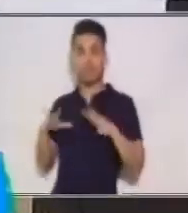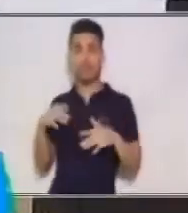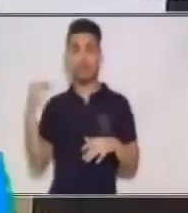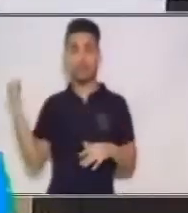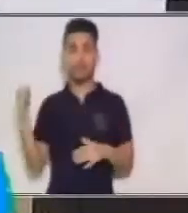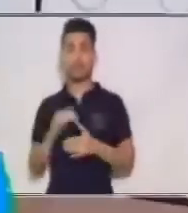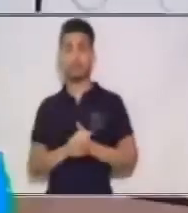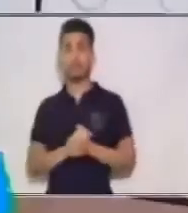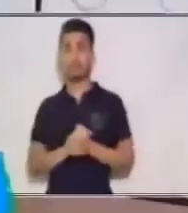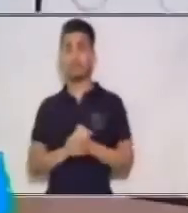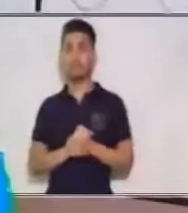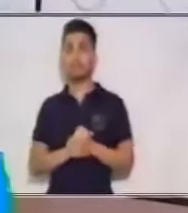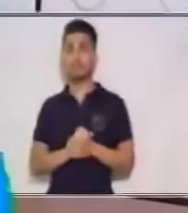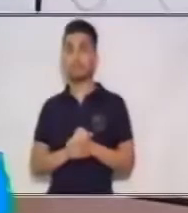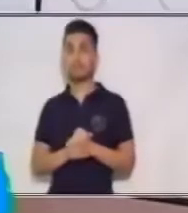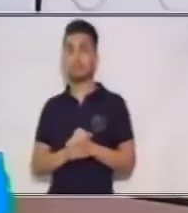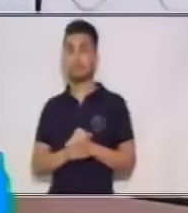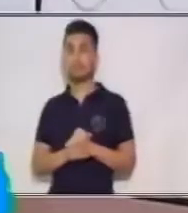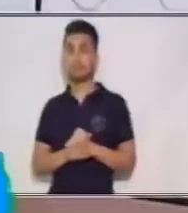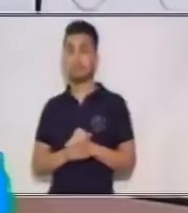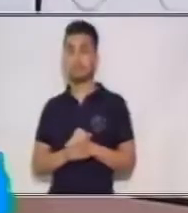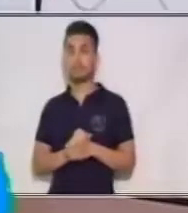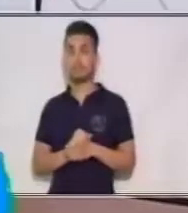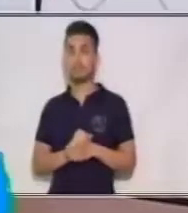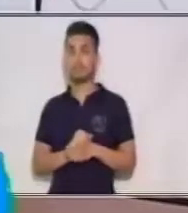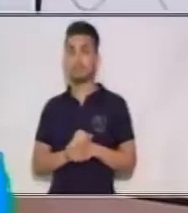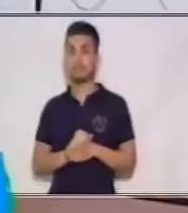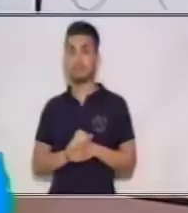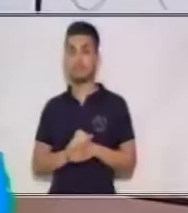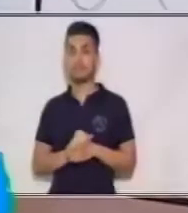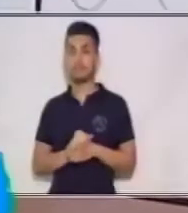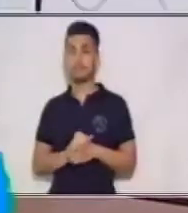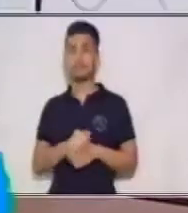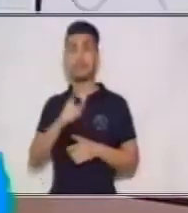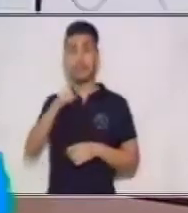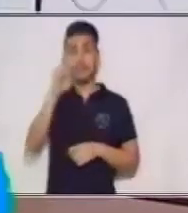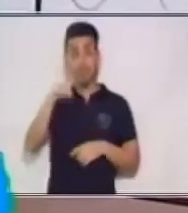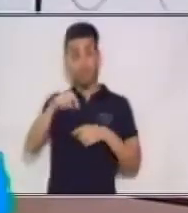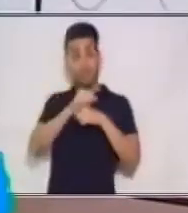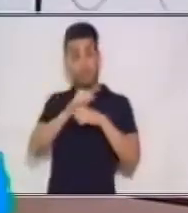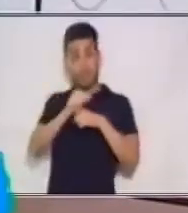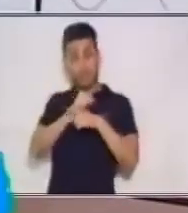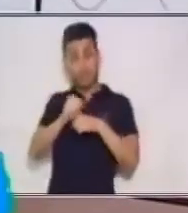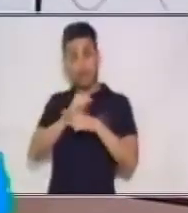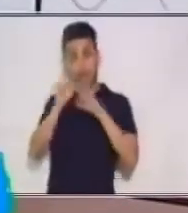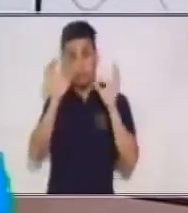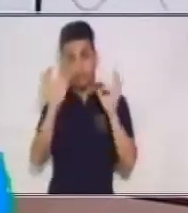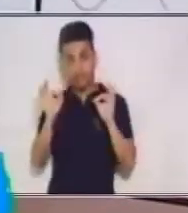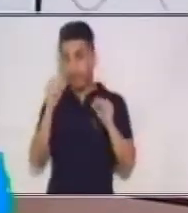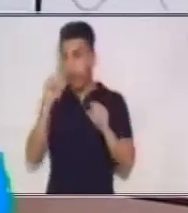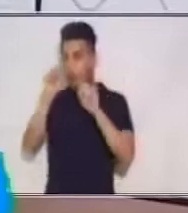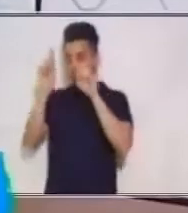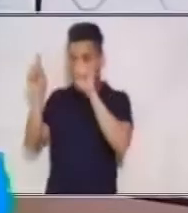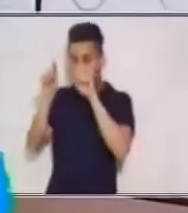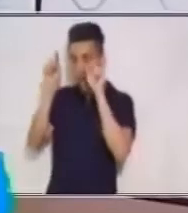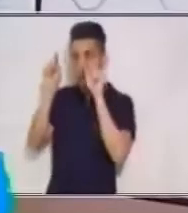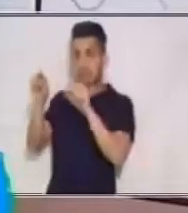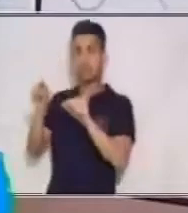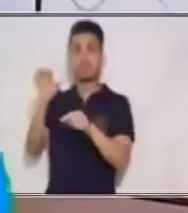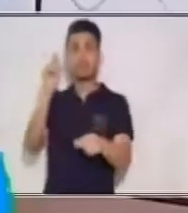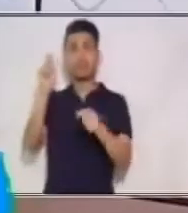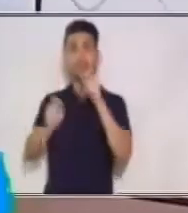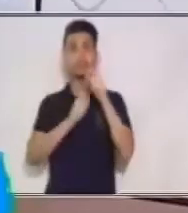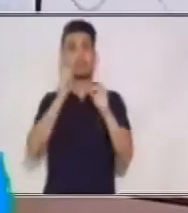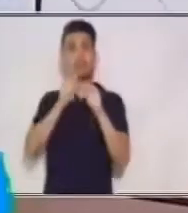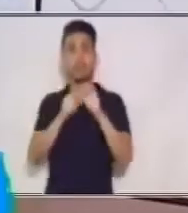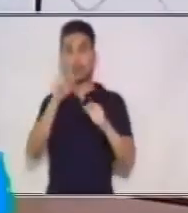encontrando en el plano de coordenadas cartesianas. Debes de seguir practicando para encontrar todos los puntos